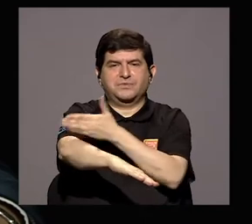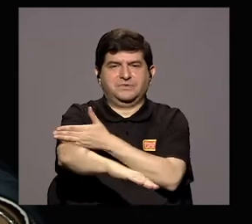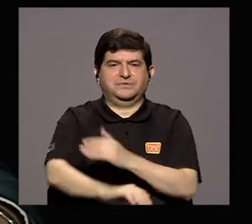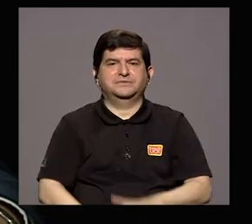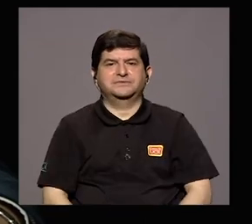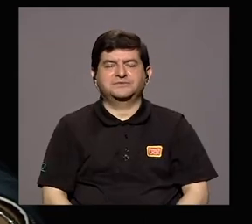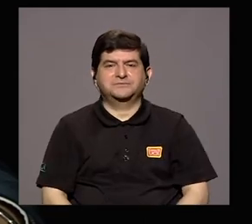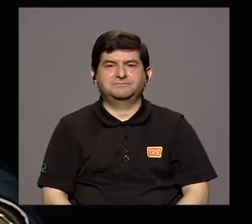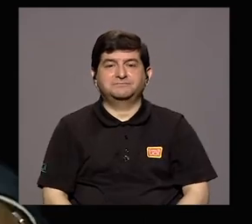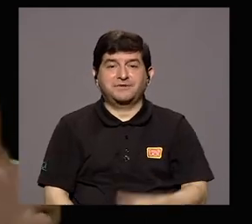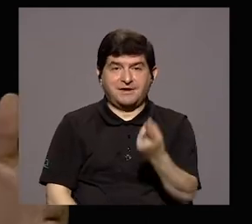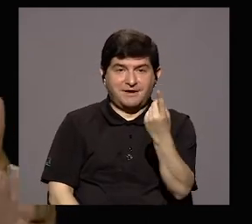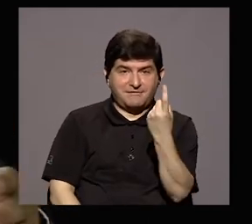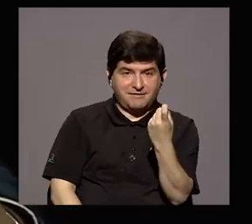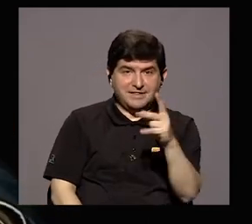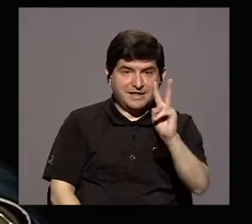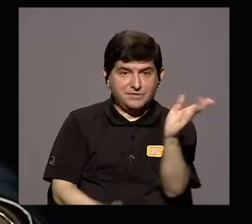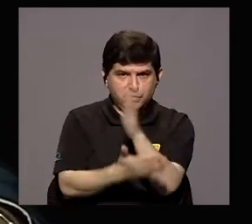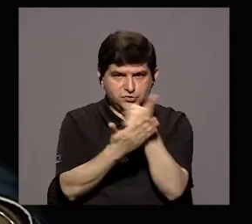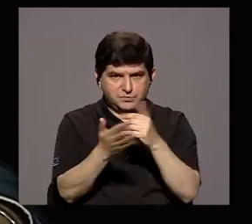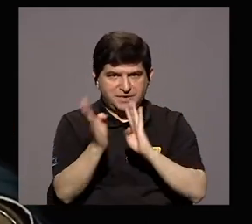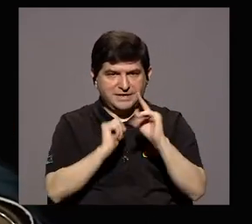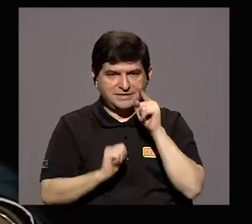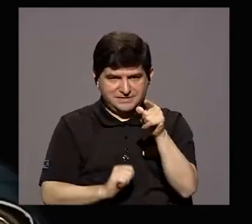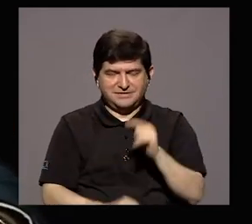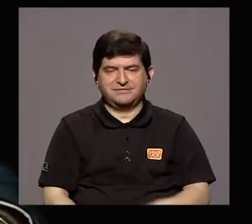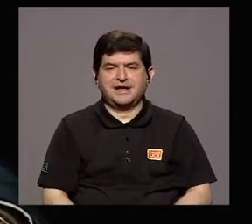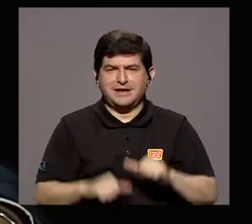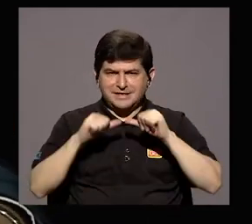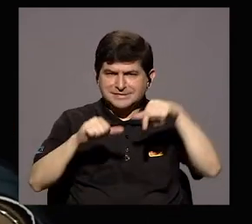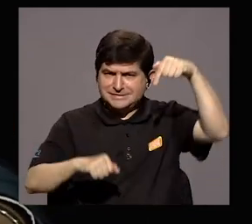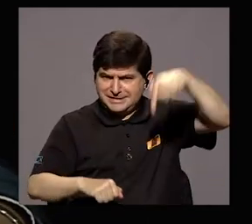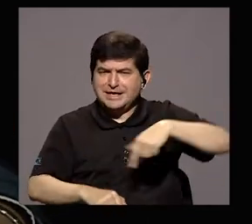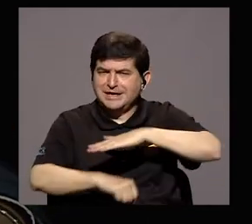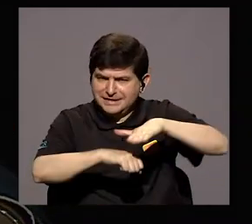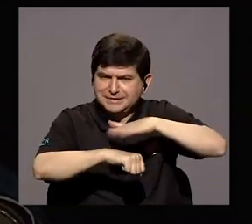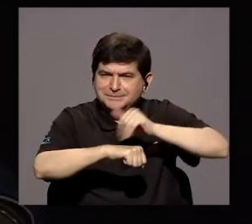Nos quedan todavía dos bloques para conversar con don Denis, así que quédese con nosotros, por favor.